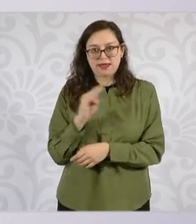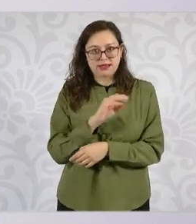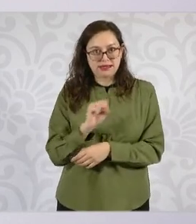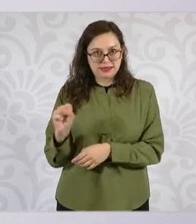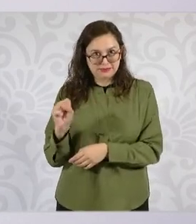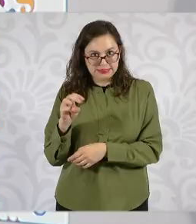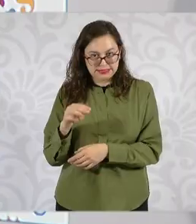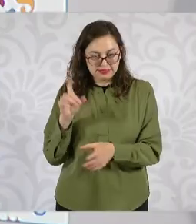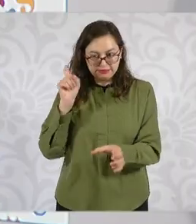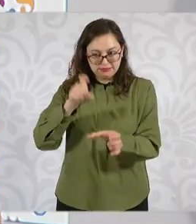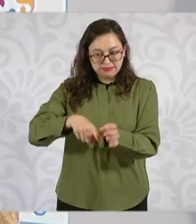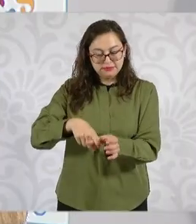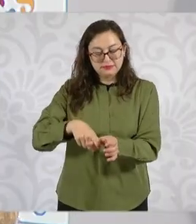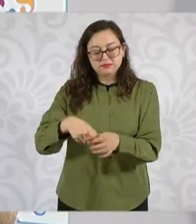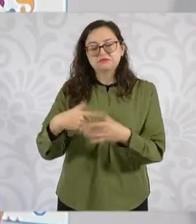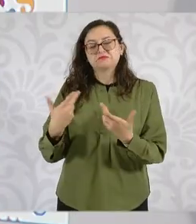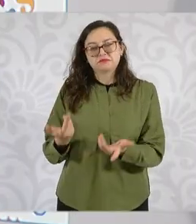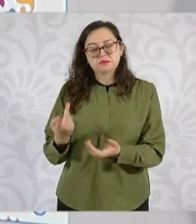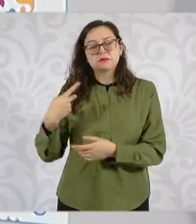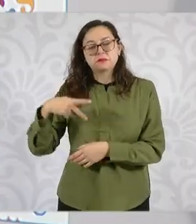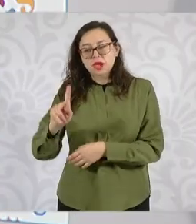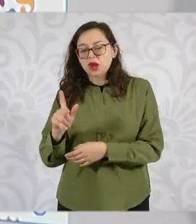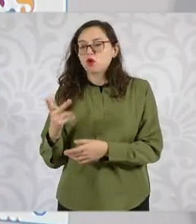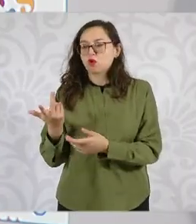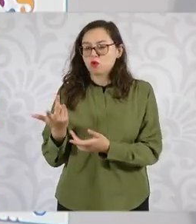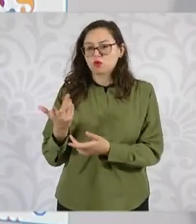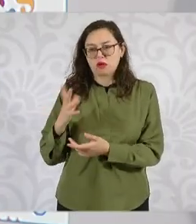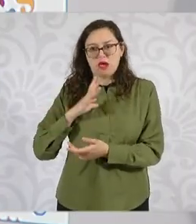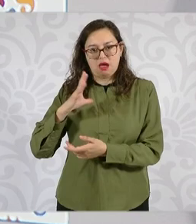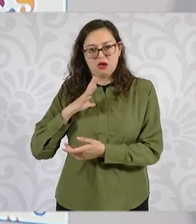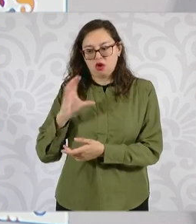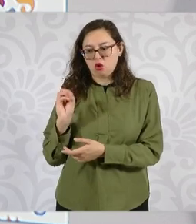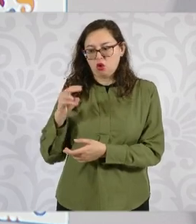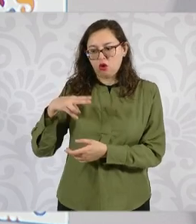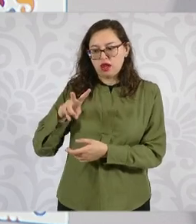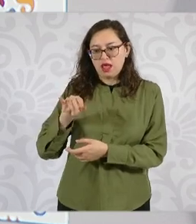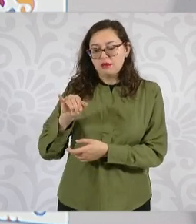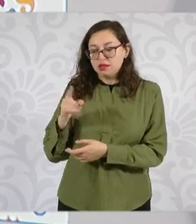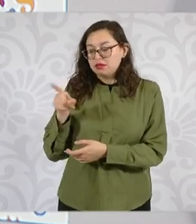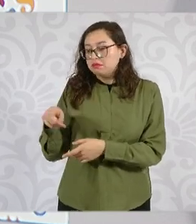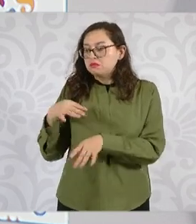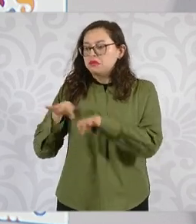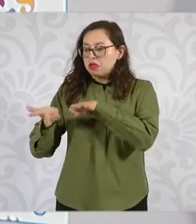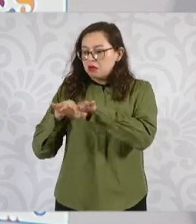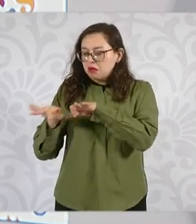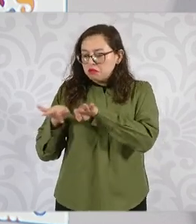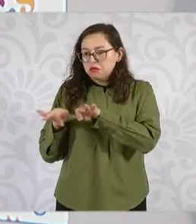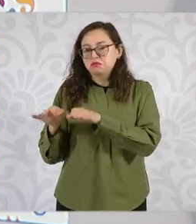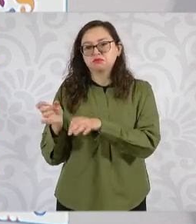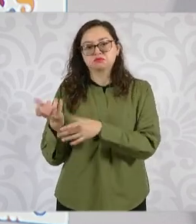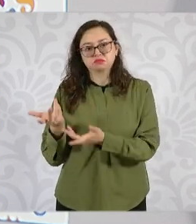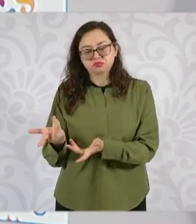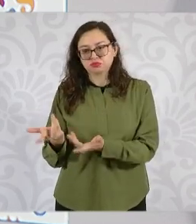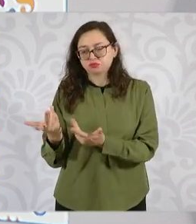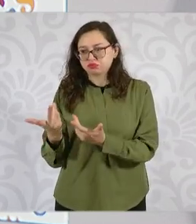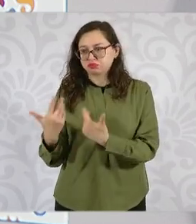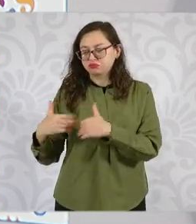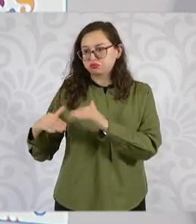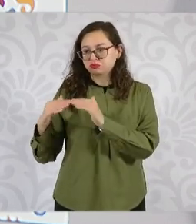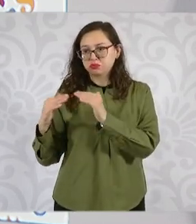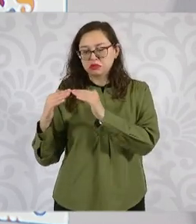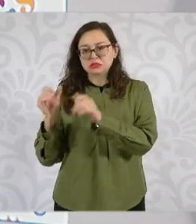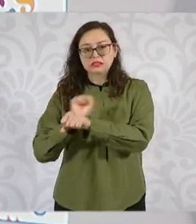o el mínimo o hasta dos o tres salarios mínimos vivienda popular